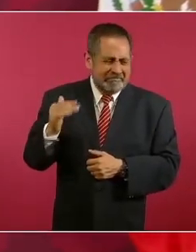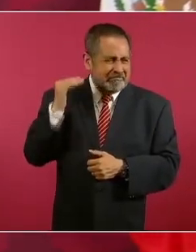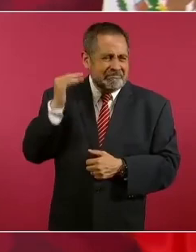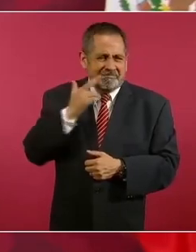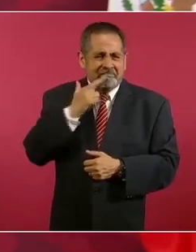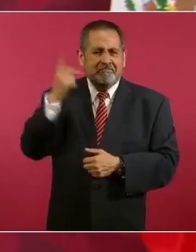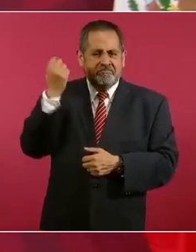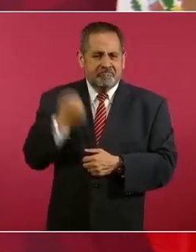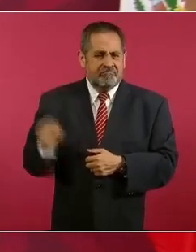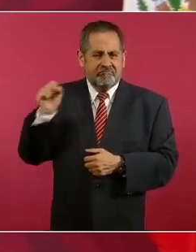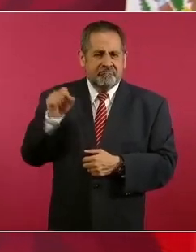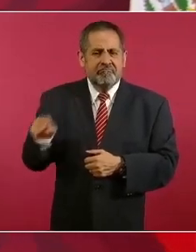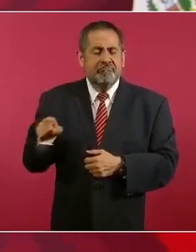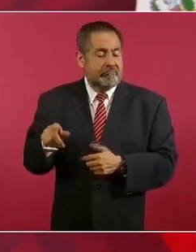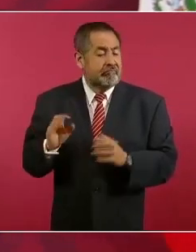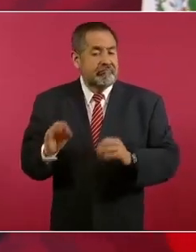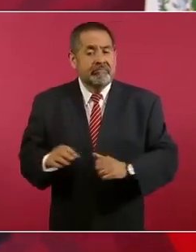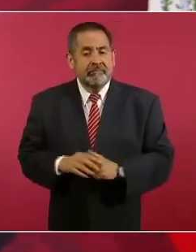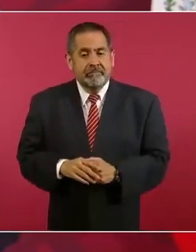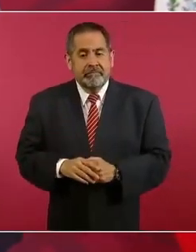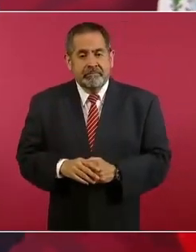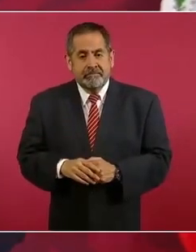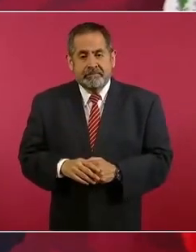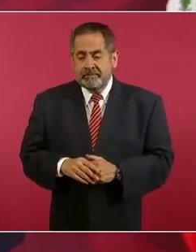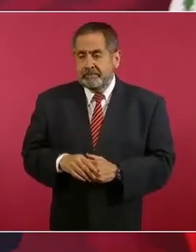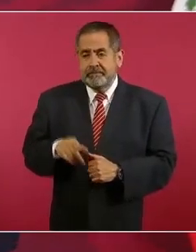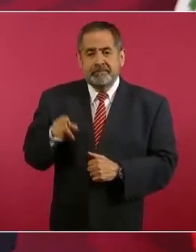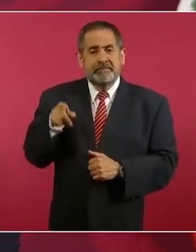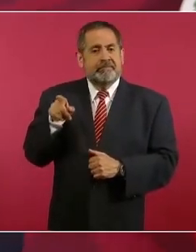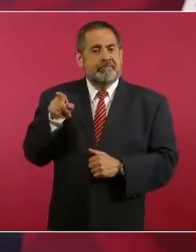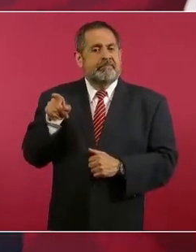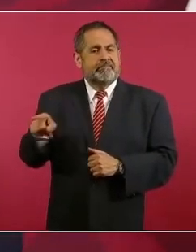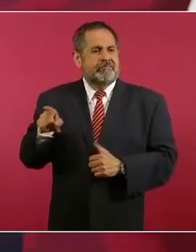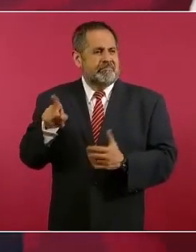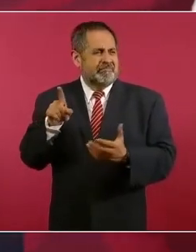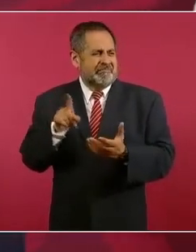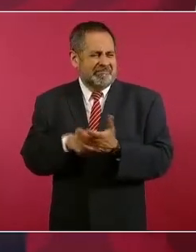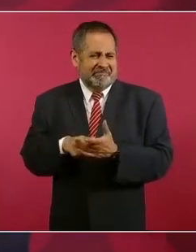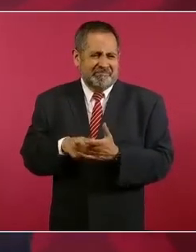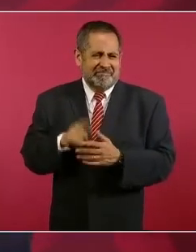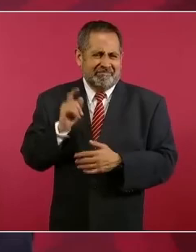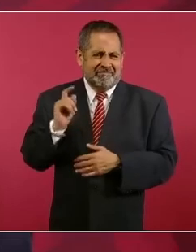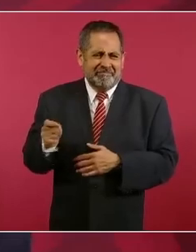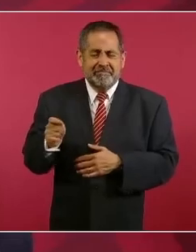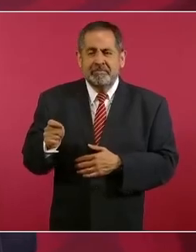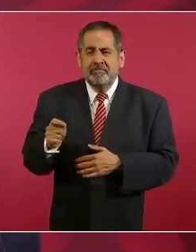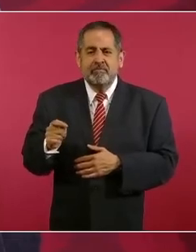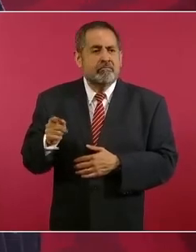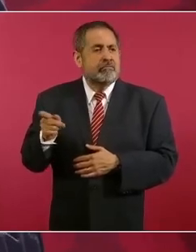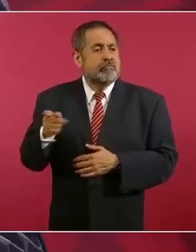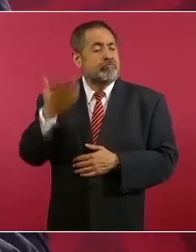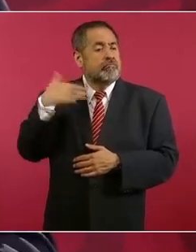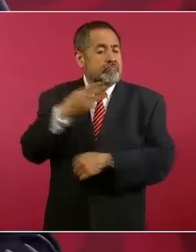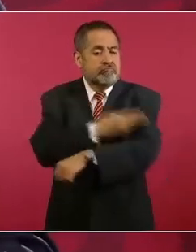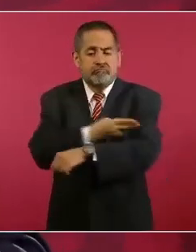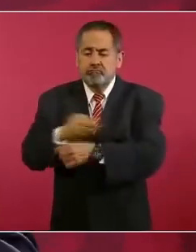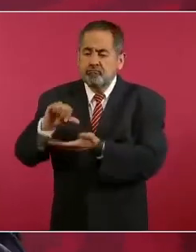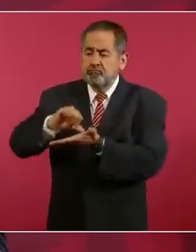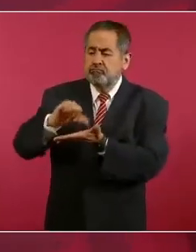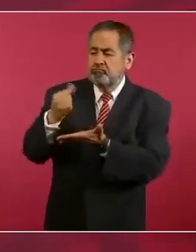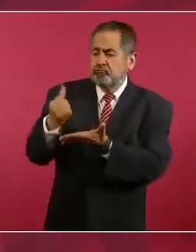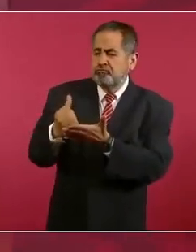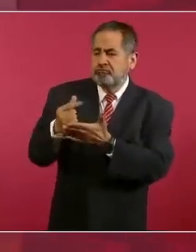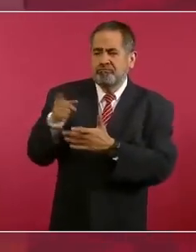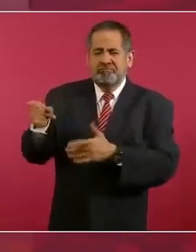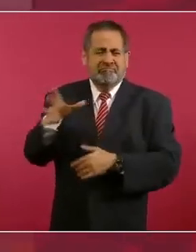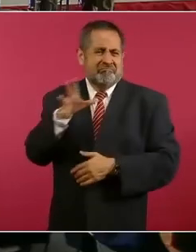De ahí sí aplica aquello de que la grandeza no se mide de los pies a la cabeza, sino de la cabeza